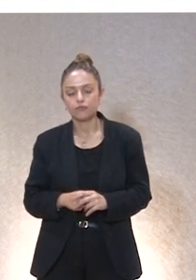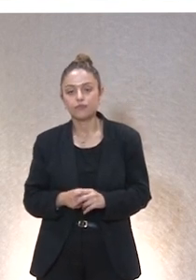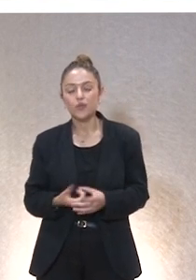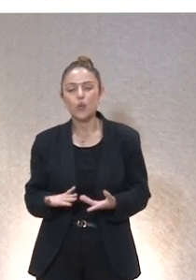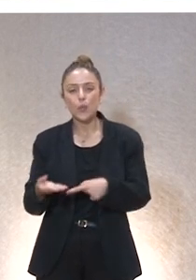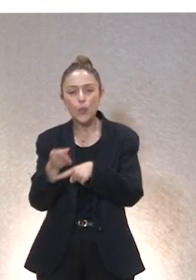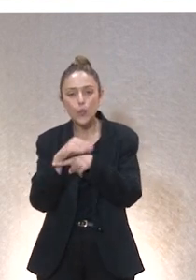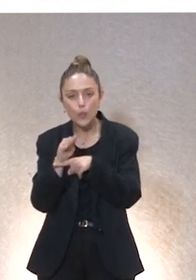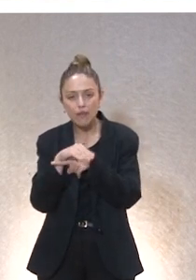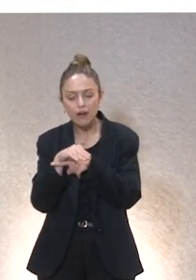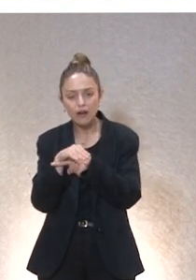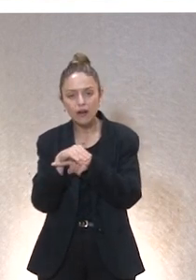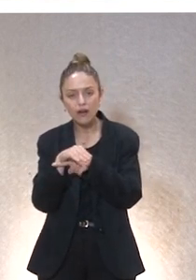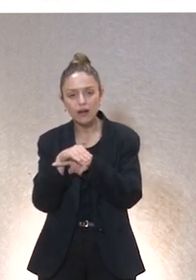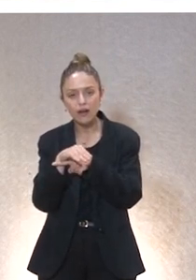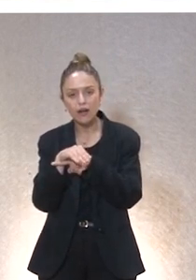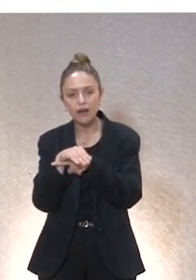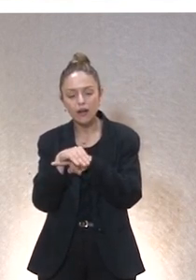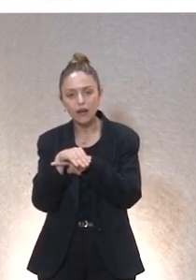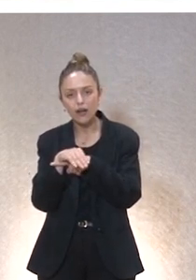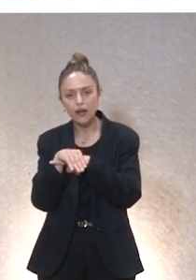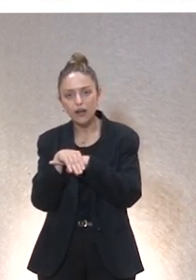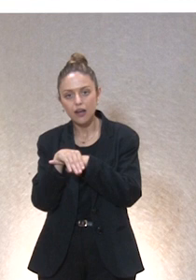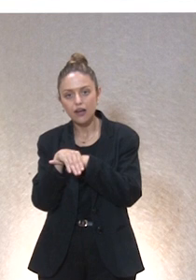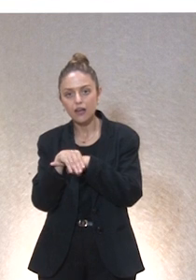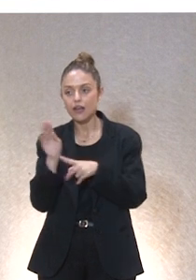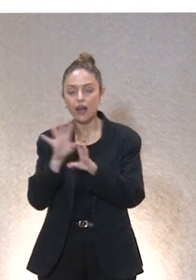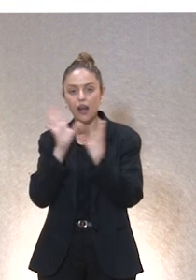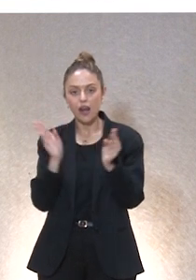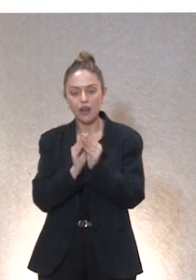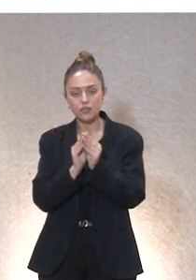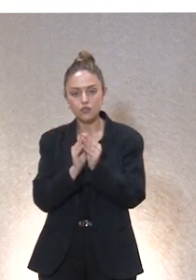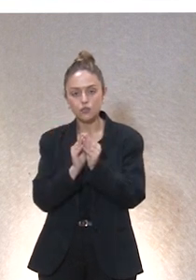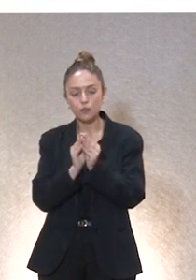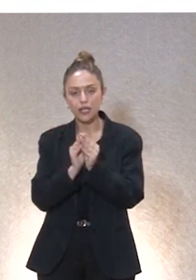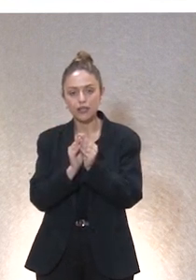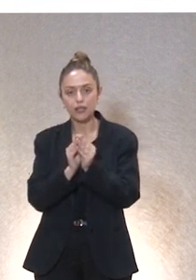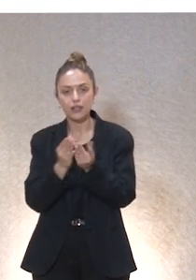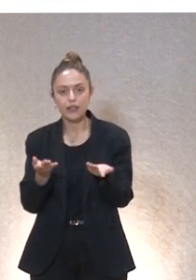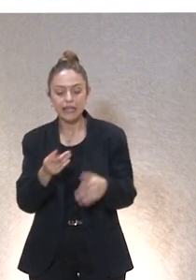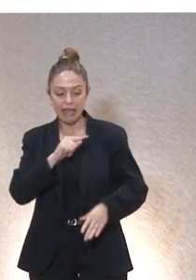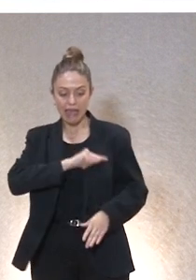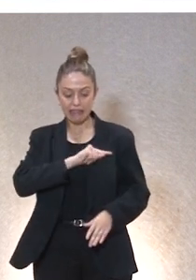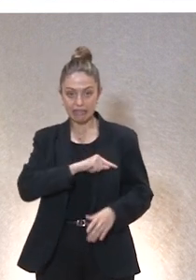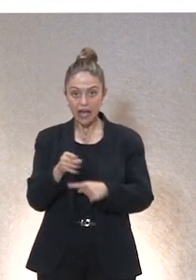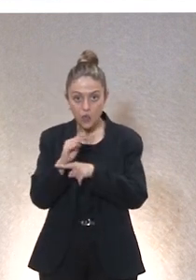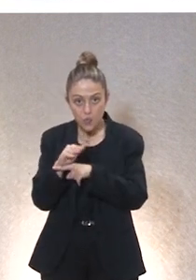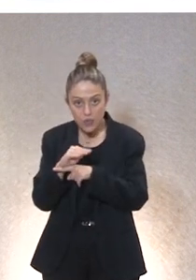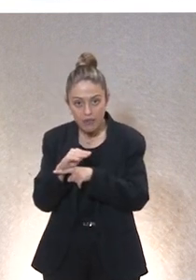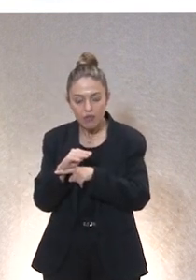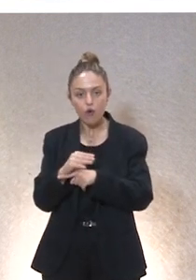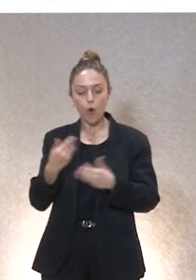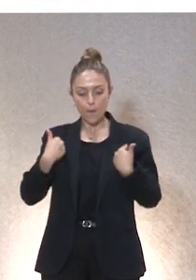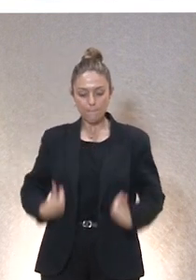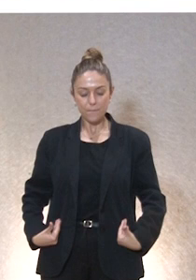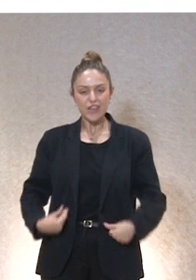Cuidar, ahí lo tenéis en el resumen. En primer lugar, cuando hablamos de ética del cuidado, cuando hablamos de bioética del